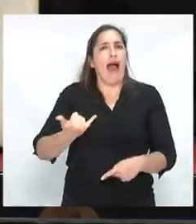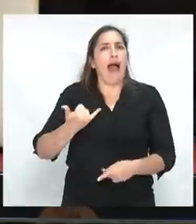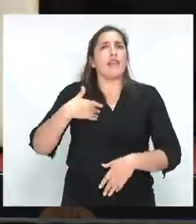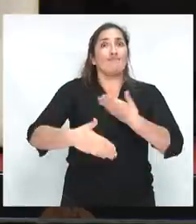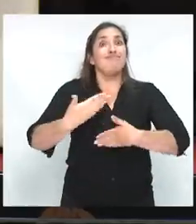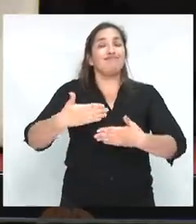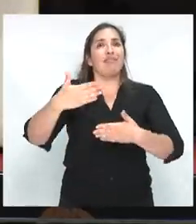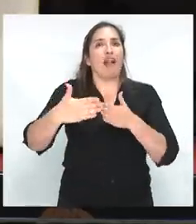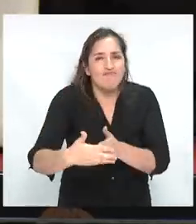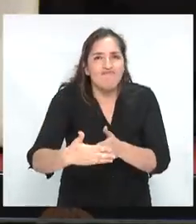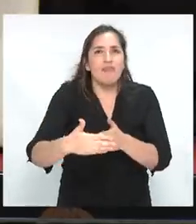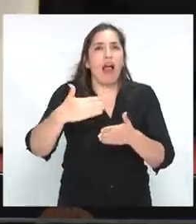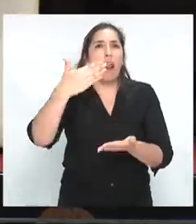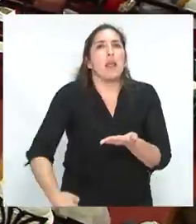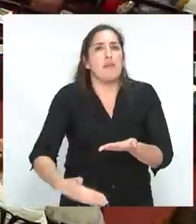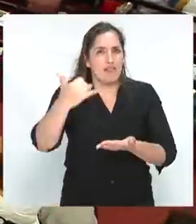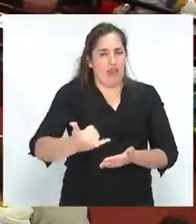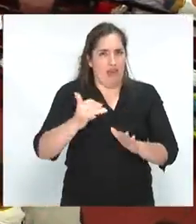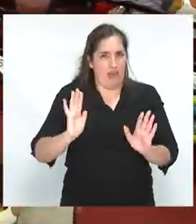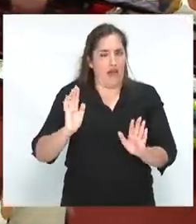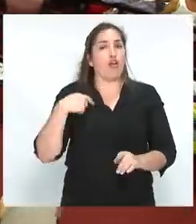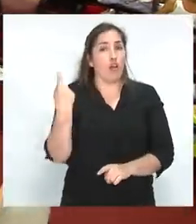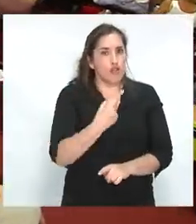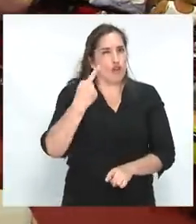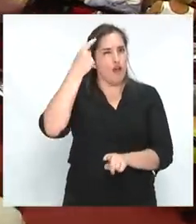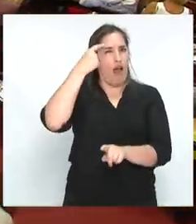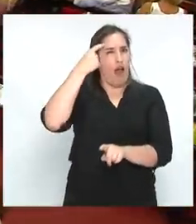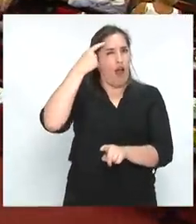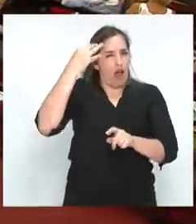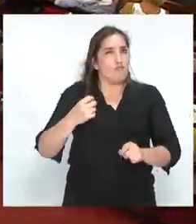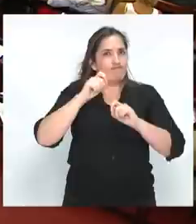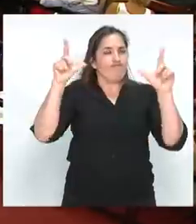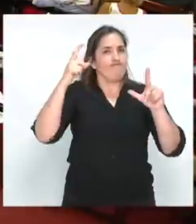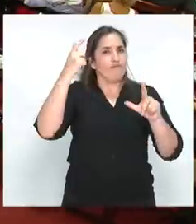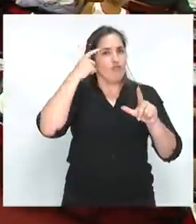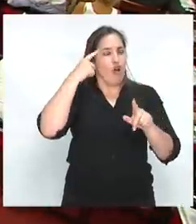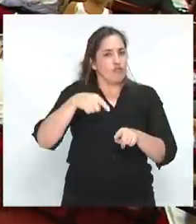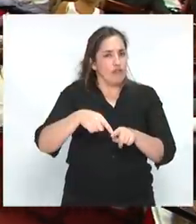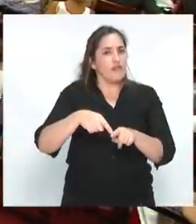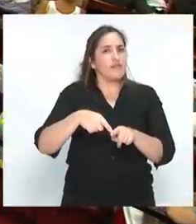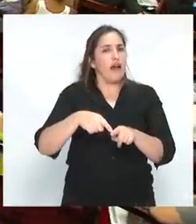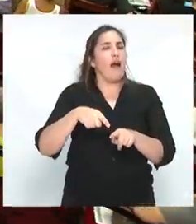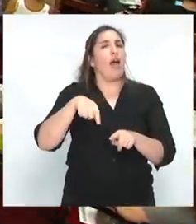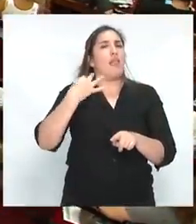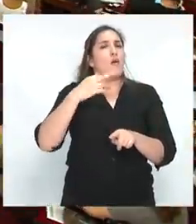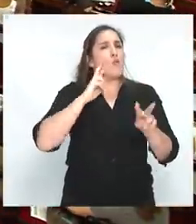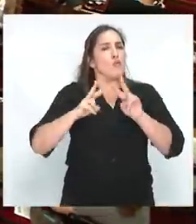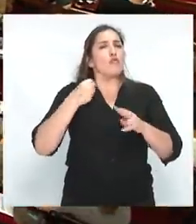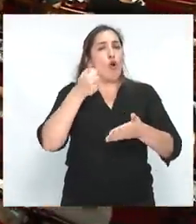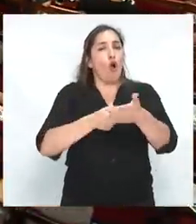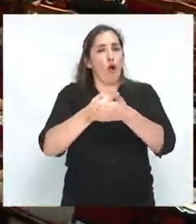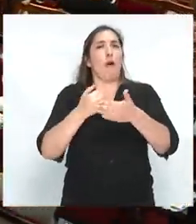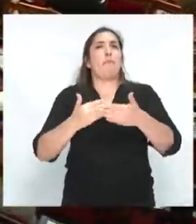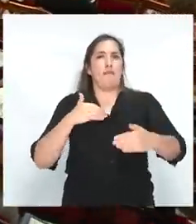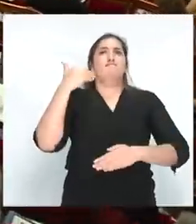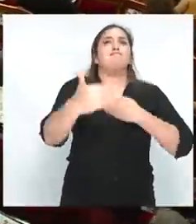Porque de los límites que tenemos y la conciencia de los límites que tenemos, comenzamos a superar esos límites en el sentido